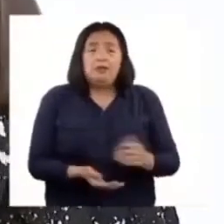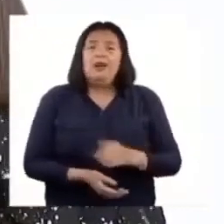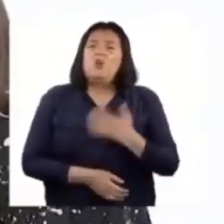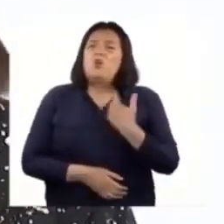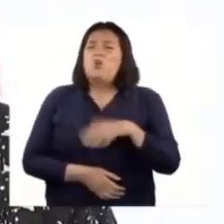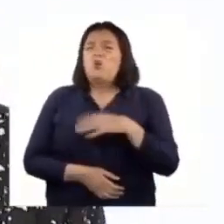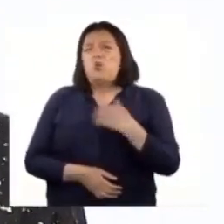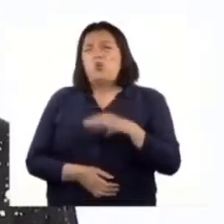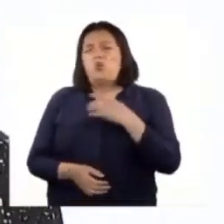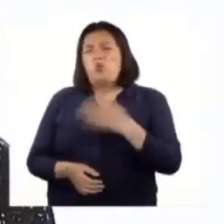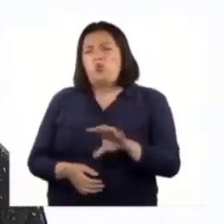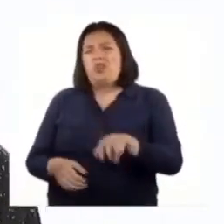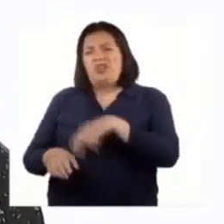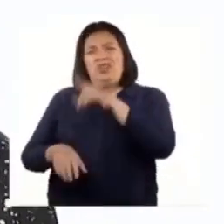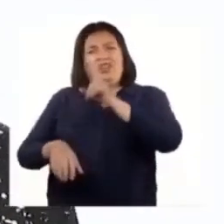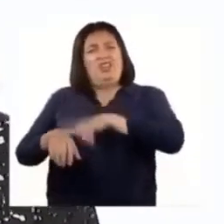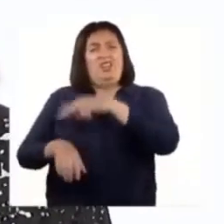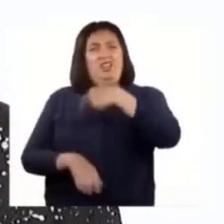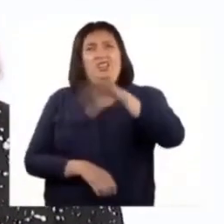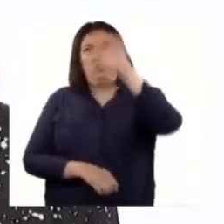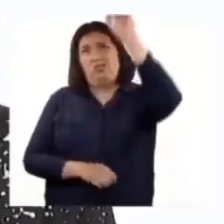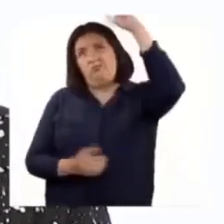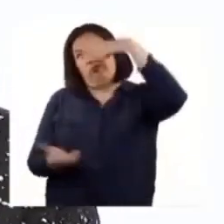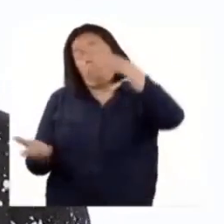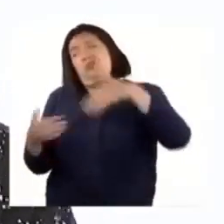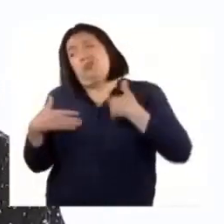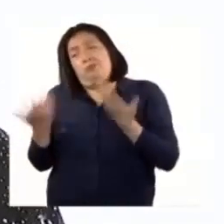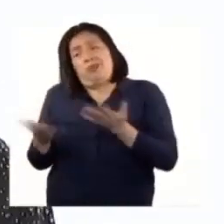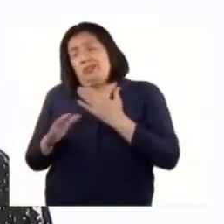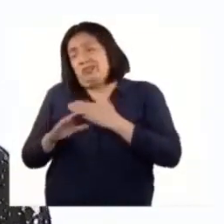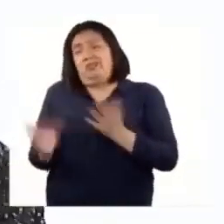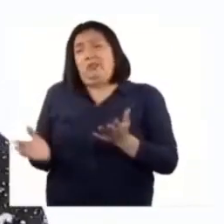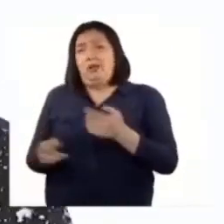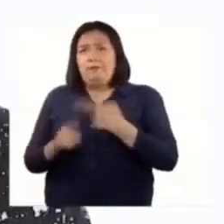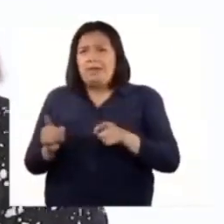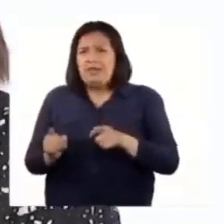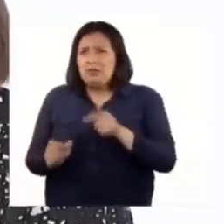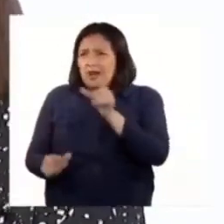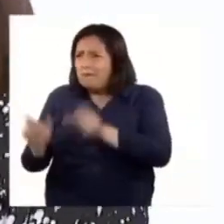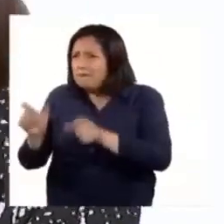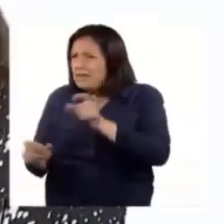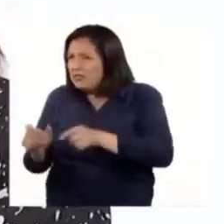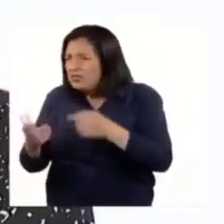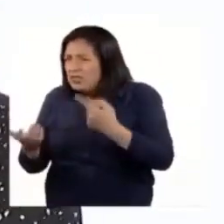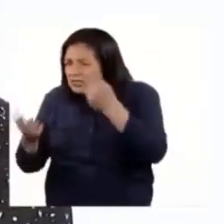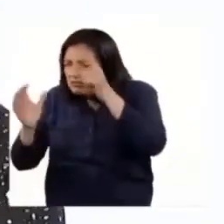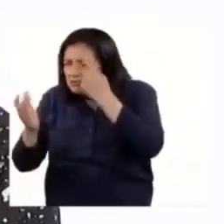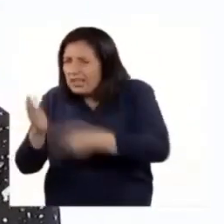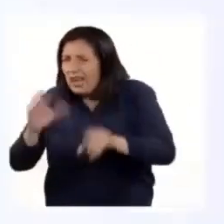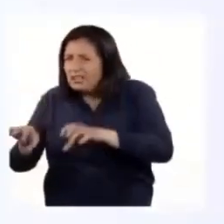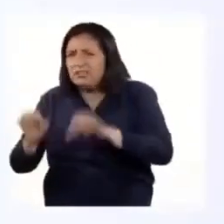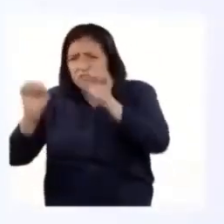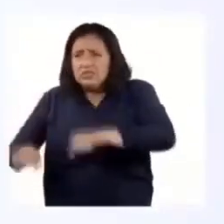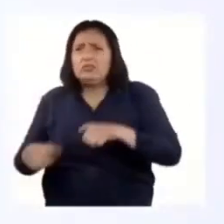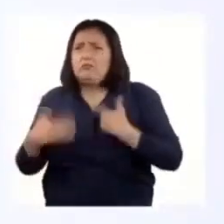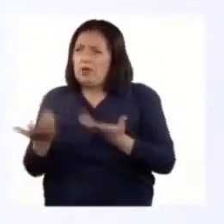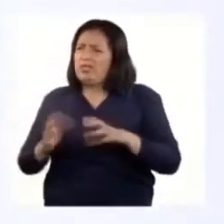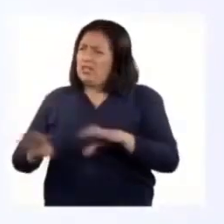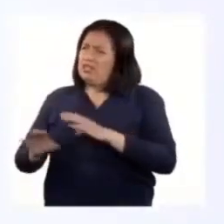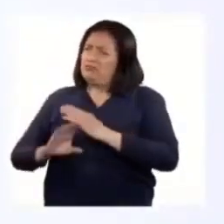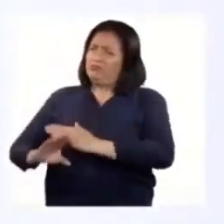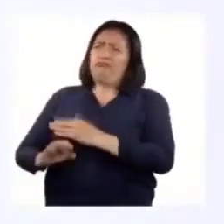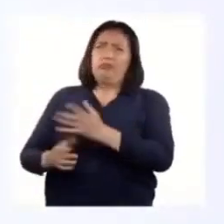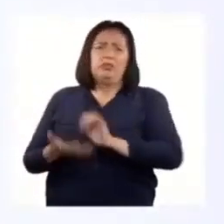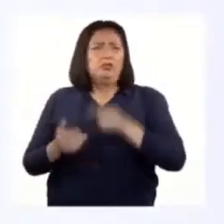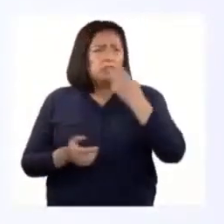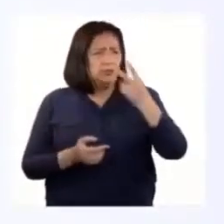la causa natural como la de que caiga un meteorito es inevitable, pero respecto a las acciones humanas, creo que sí podemos hacer algo. B. Como usted nos